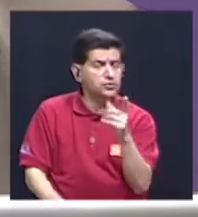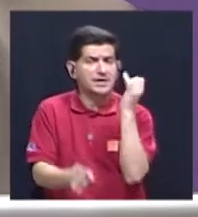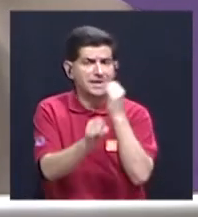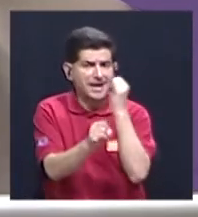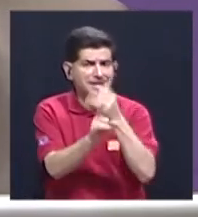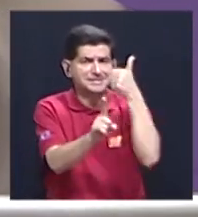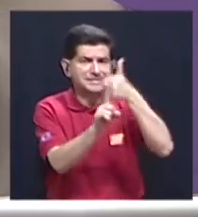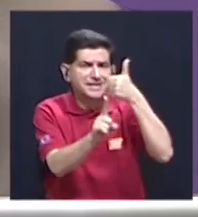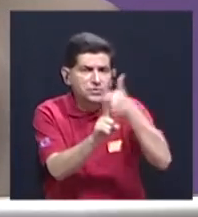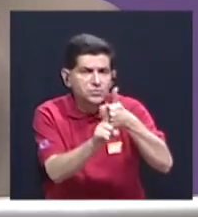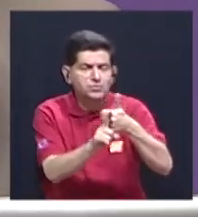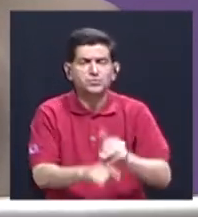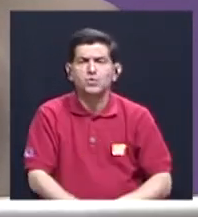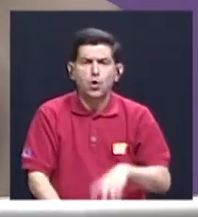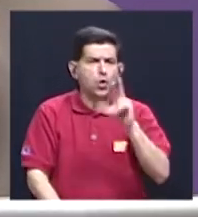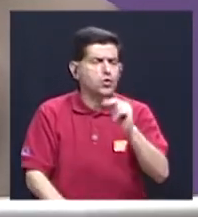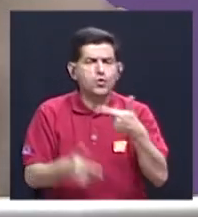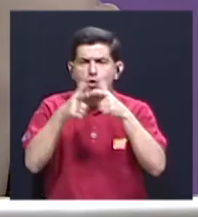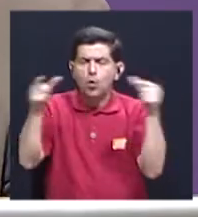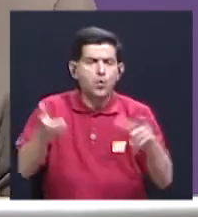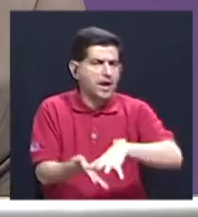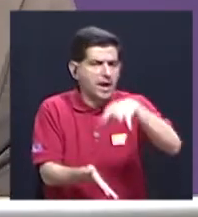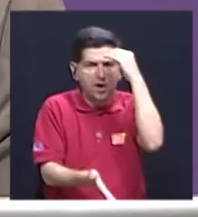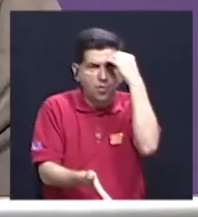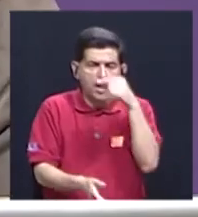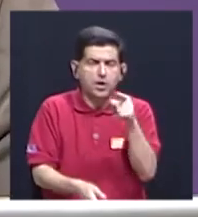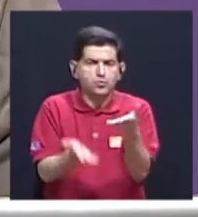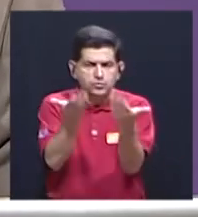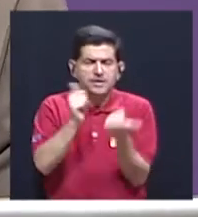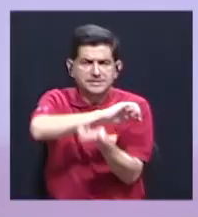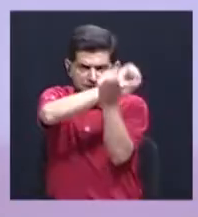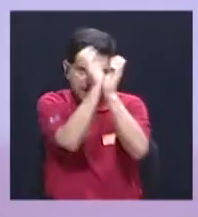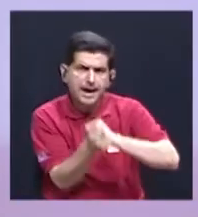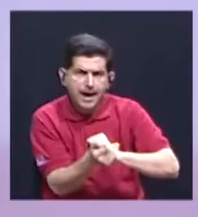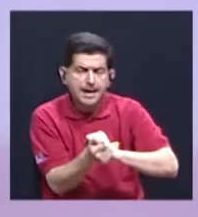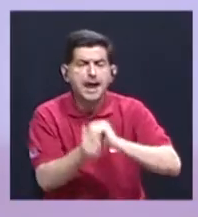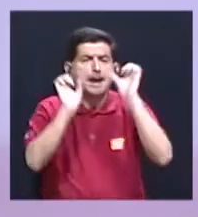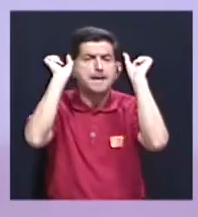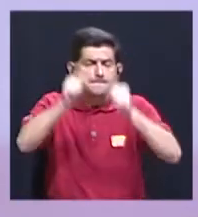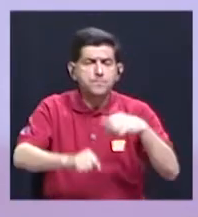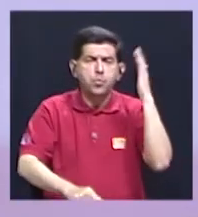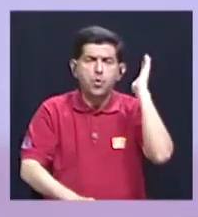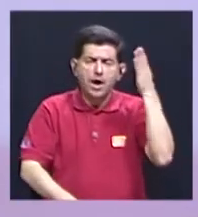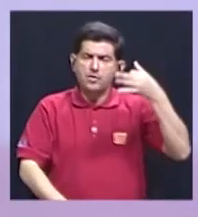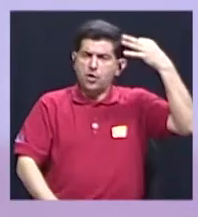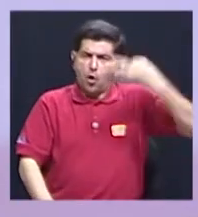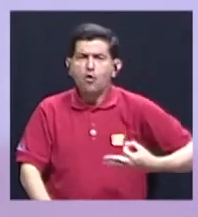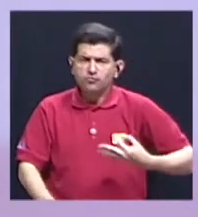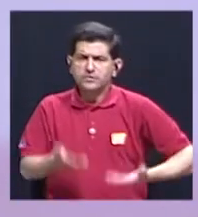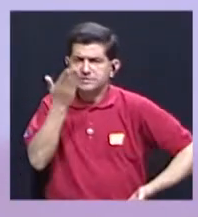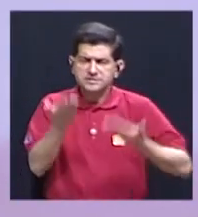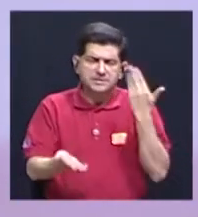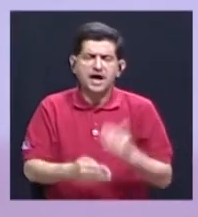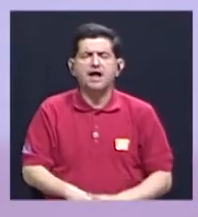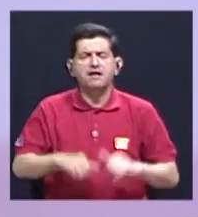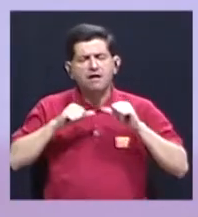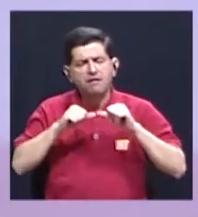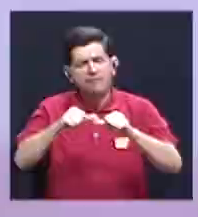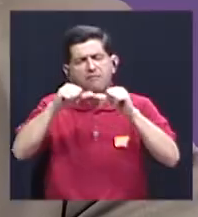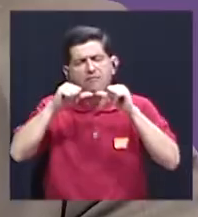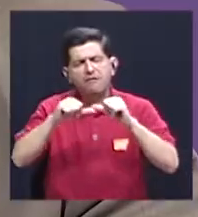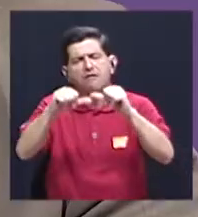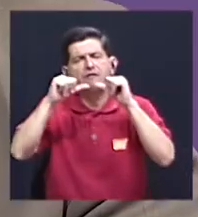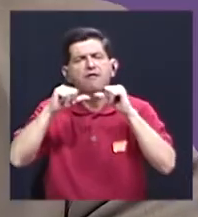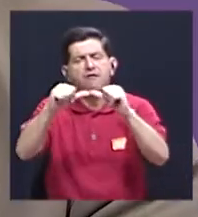institucionalidad, aunque no sea un lenguaje aprendido porque ustedes quieren transformarlo, puede haber un discurso oficial de alguna manera que ha venido rodando siempre.